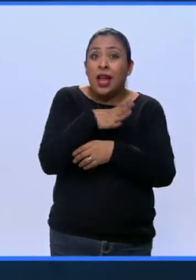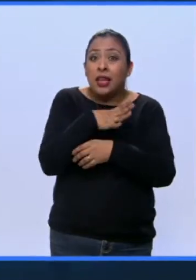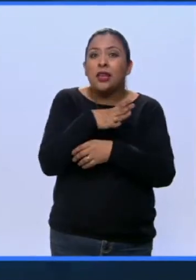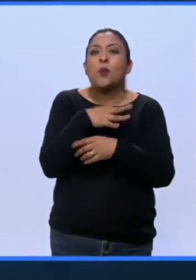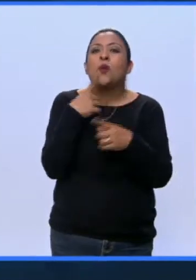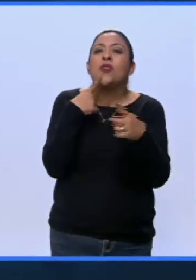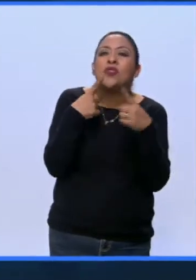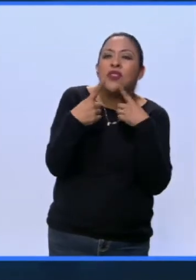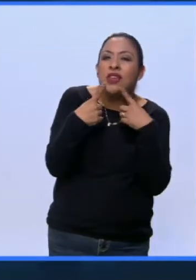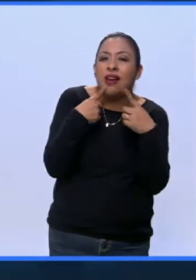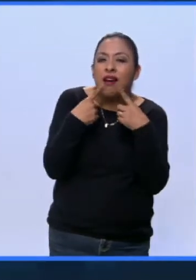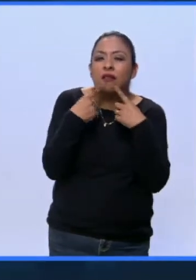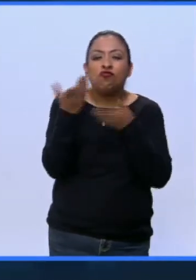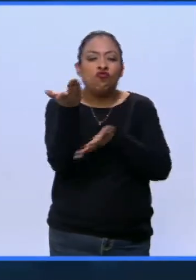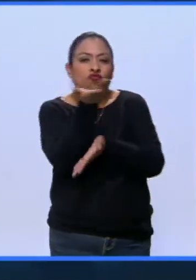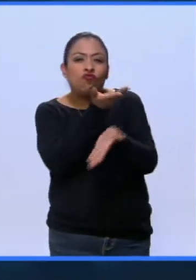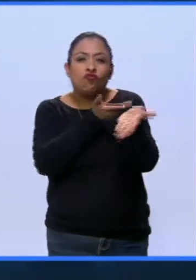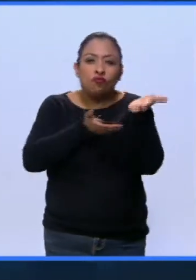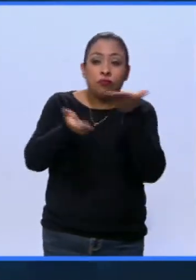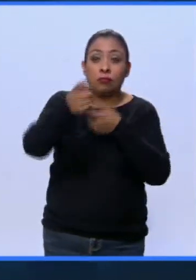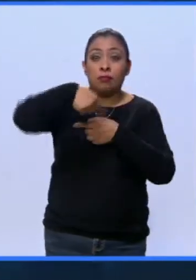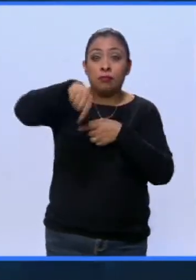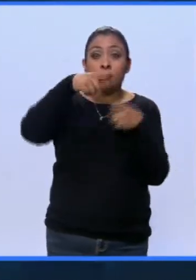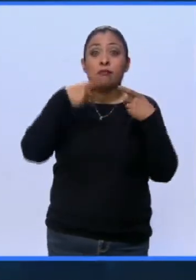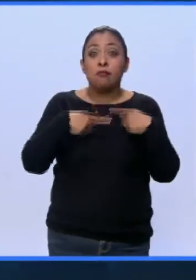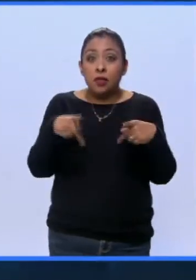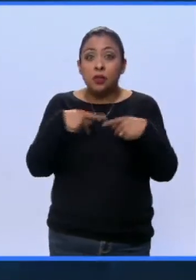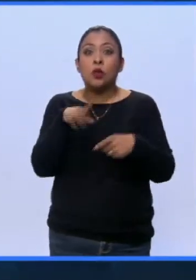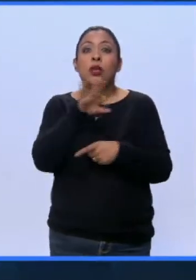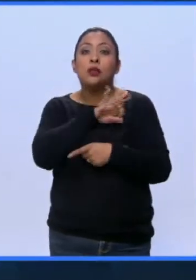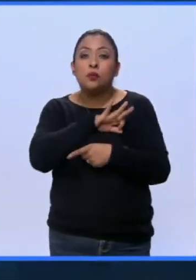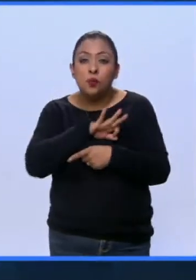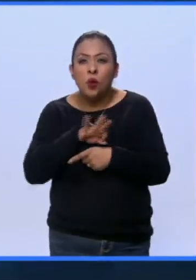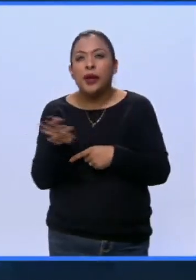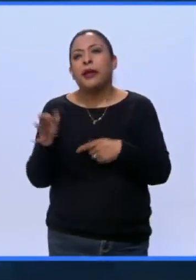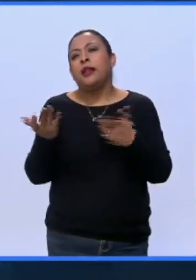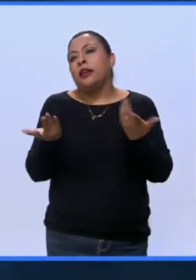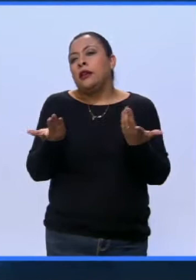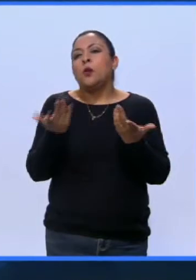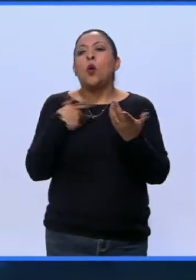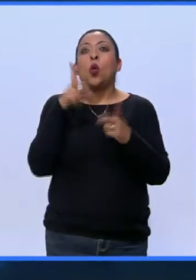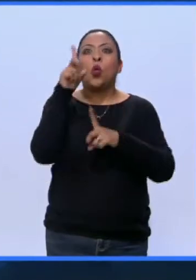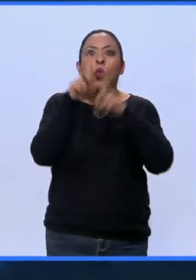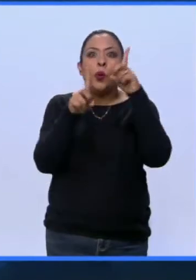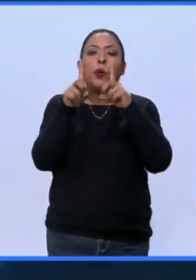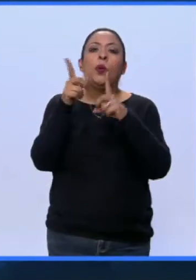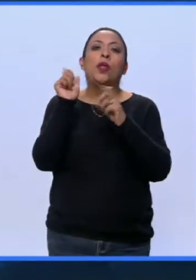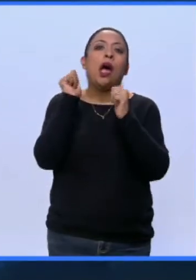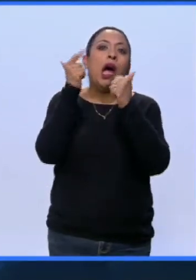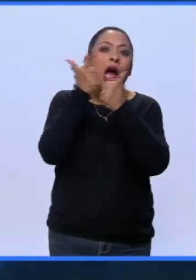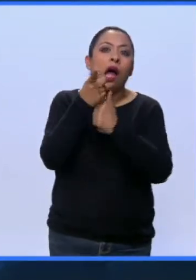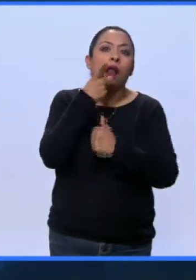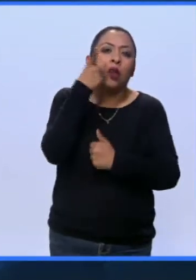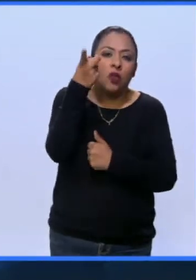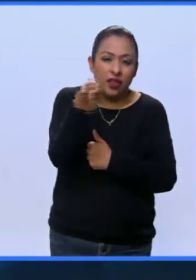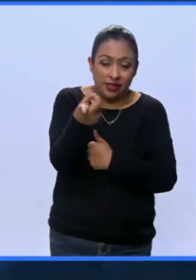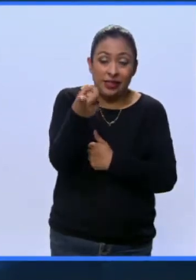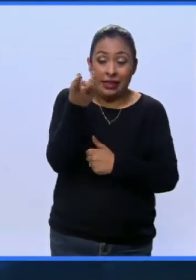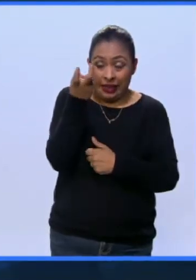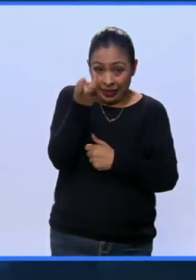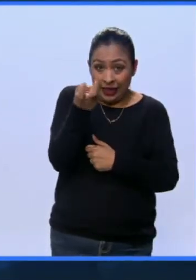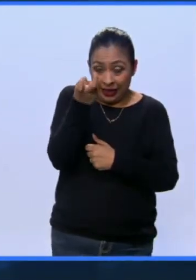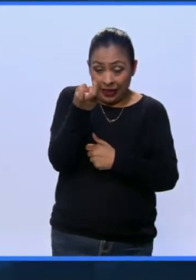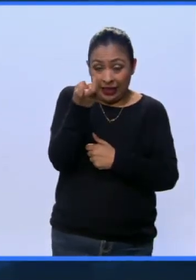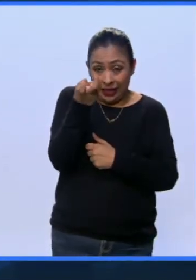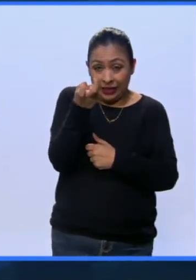diálogo en el que la gente tiene la oportunidad de poner algunas dudas, hacer algunos comentarios. Es también